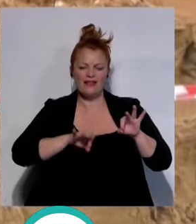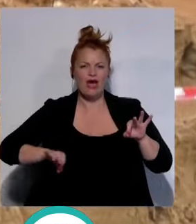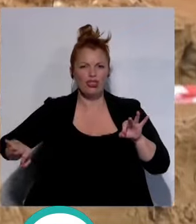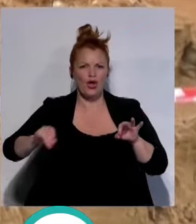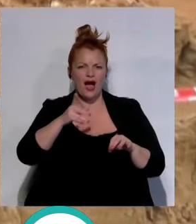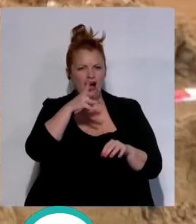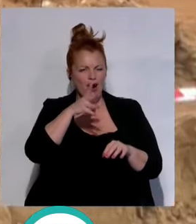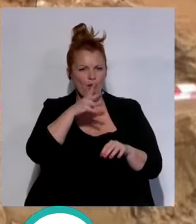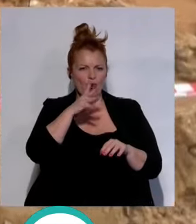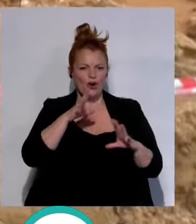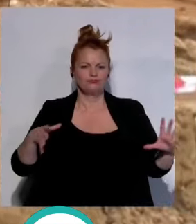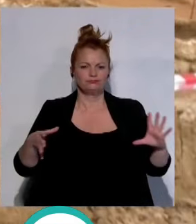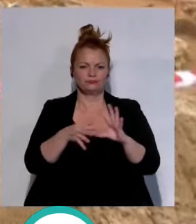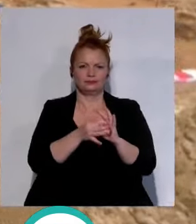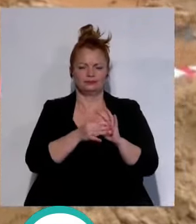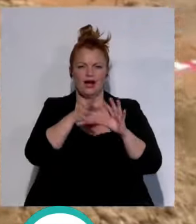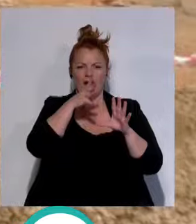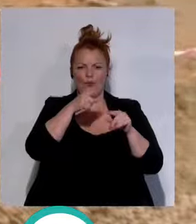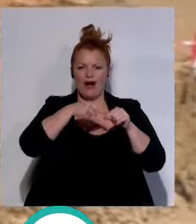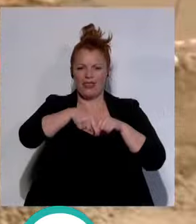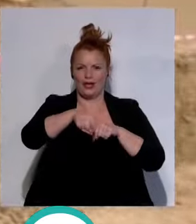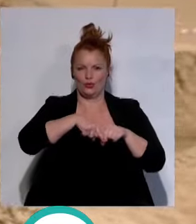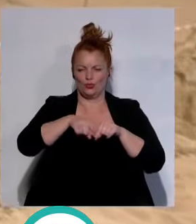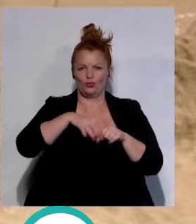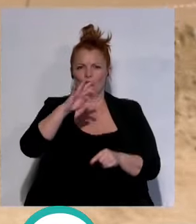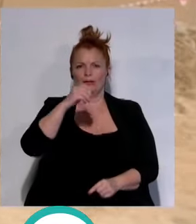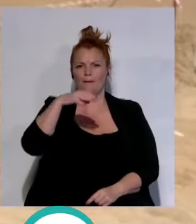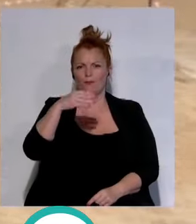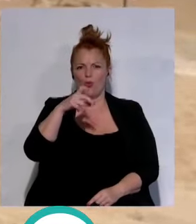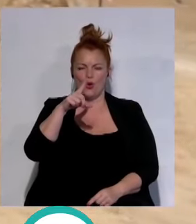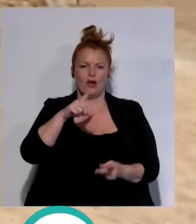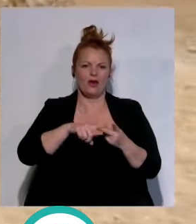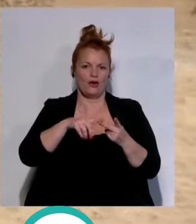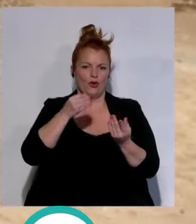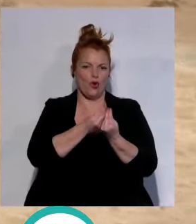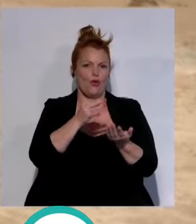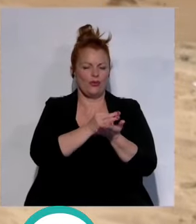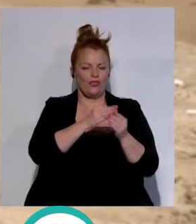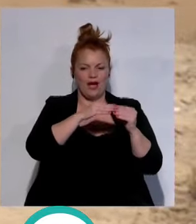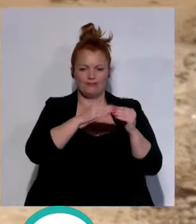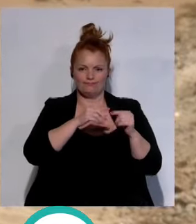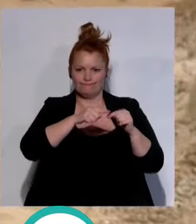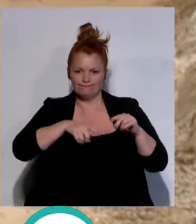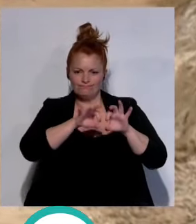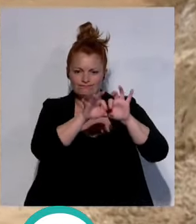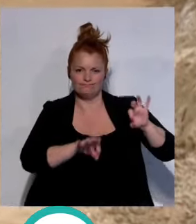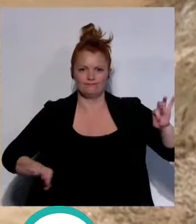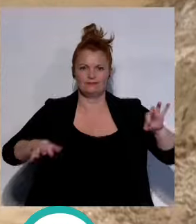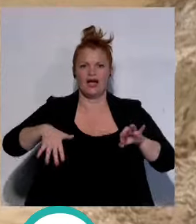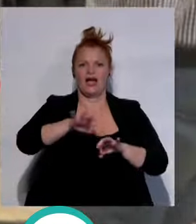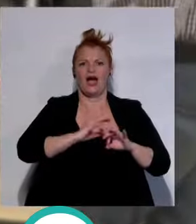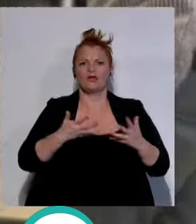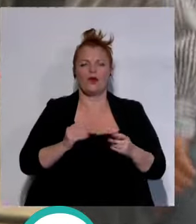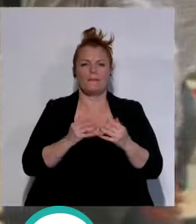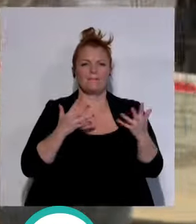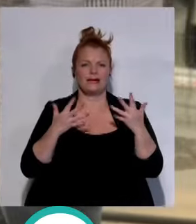que enlazaba con el acueducto que unía el Tempul con la ciudad y discurría siguiendo el trazado del actual paseo marítimo